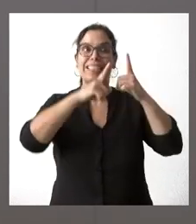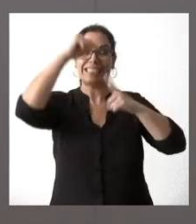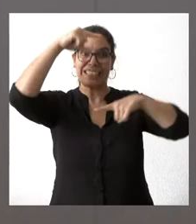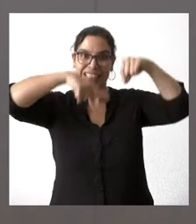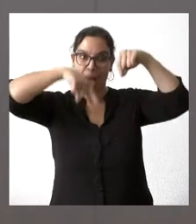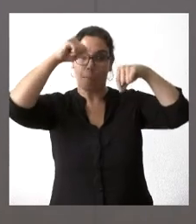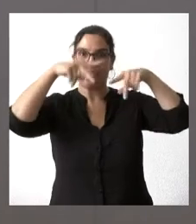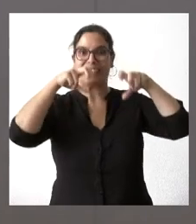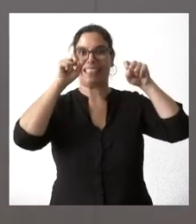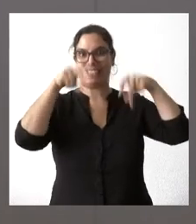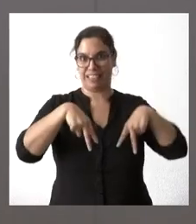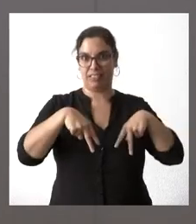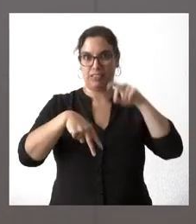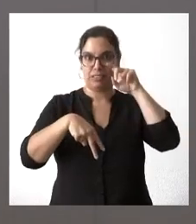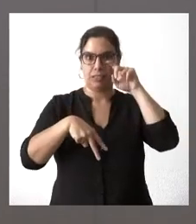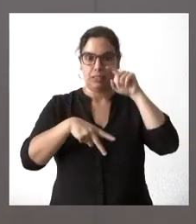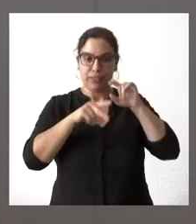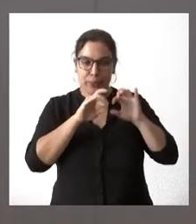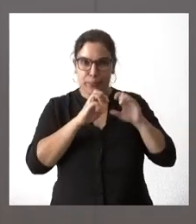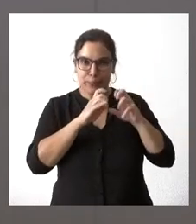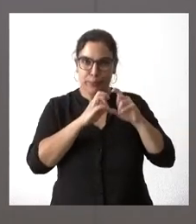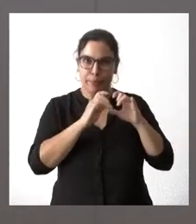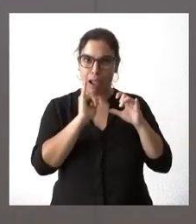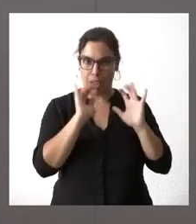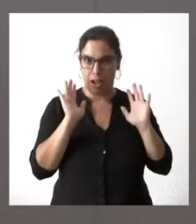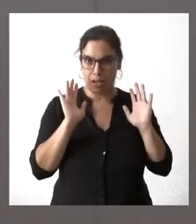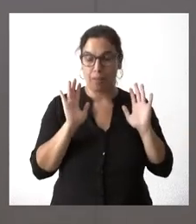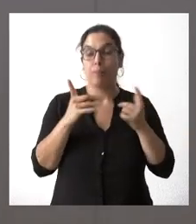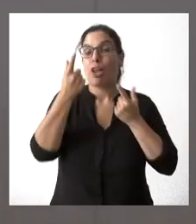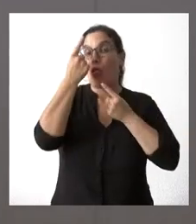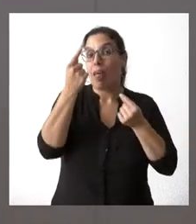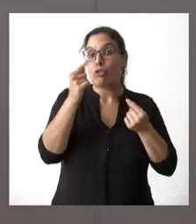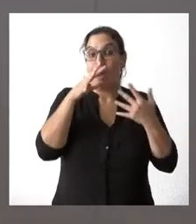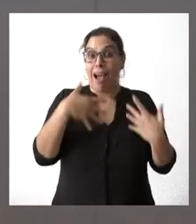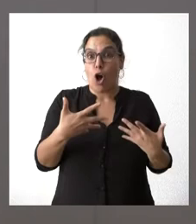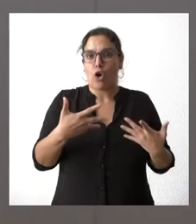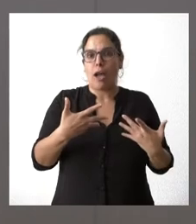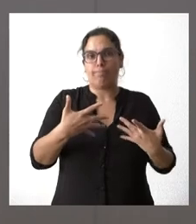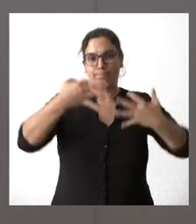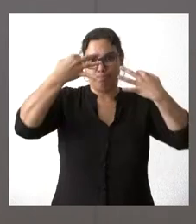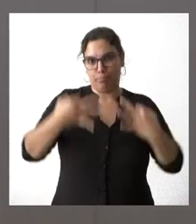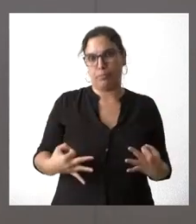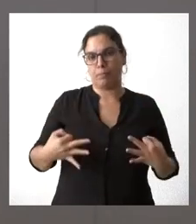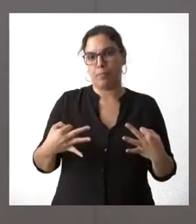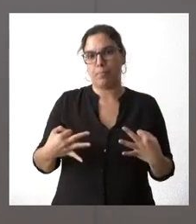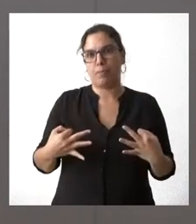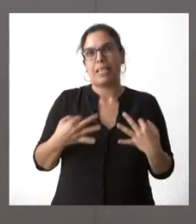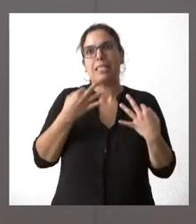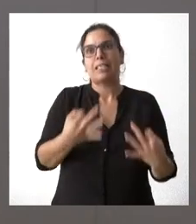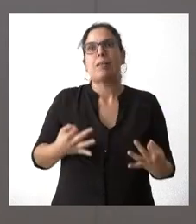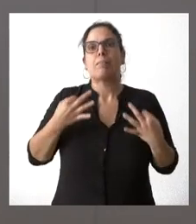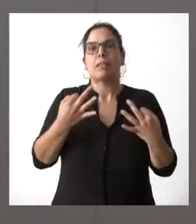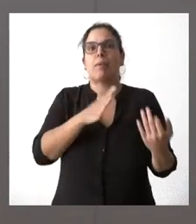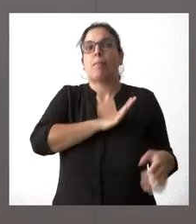insistir en afianzar estas circunstancias, pero sí que de los datos que tenemos a este momento, y siempre con carácter muy